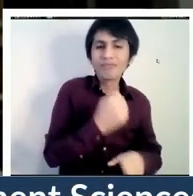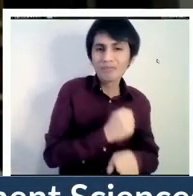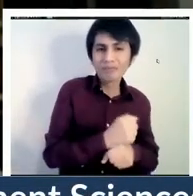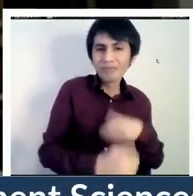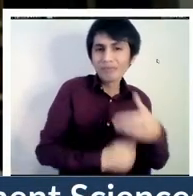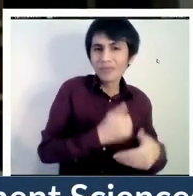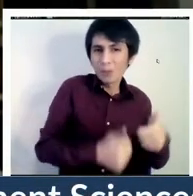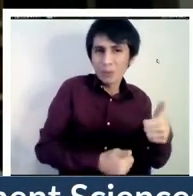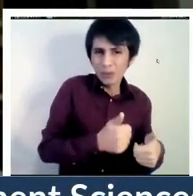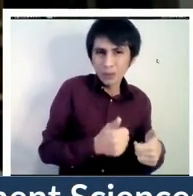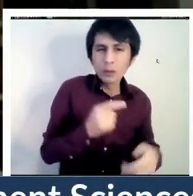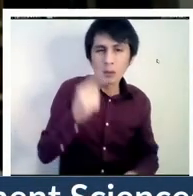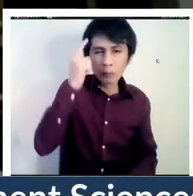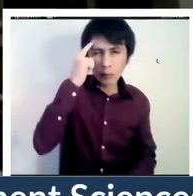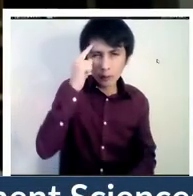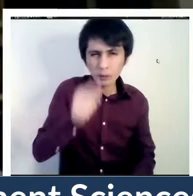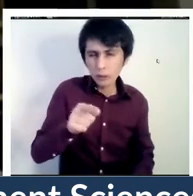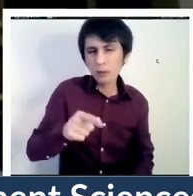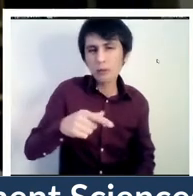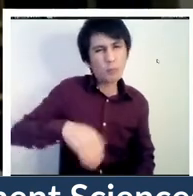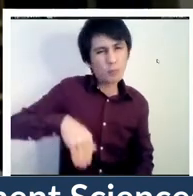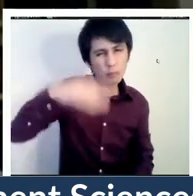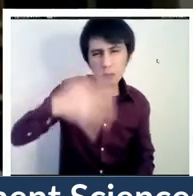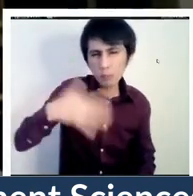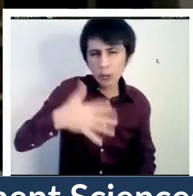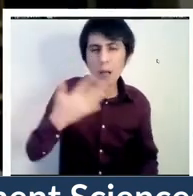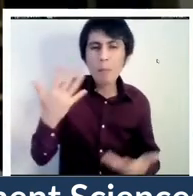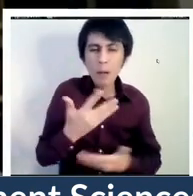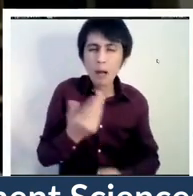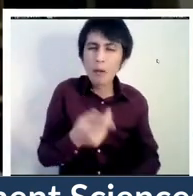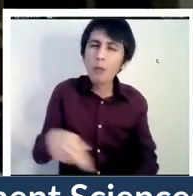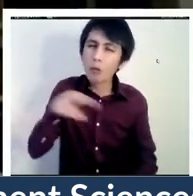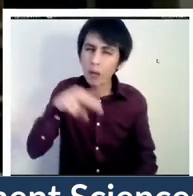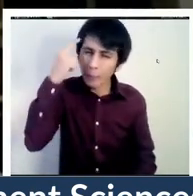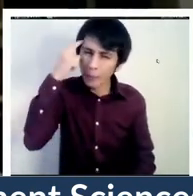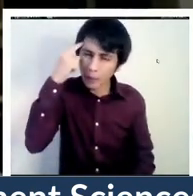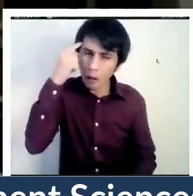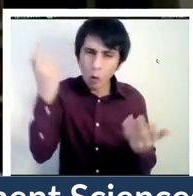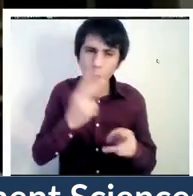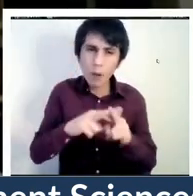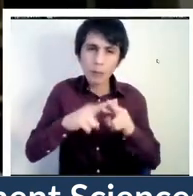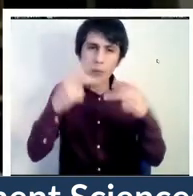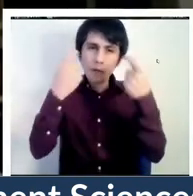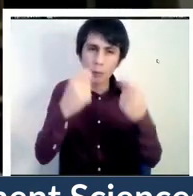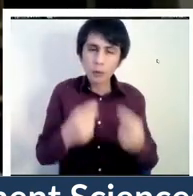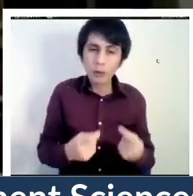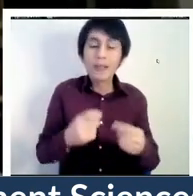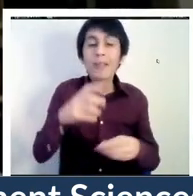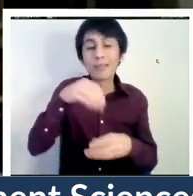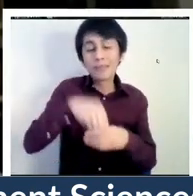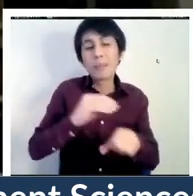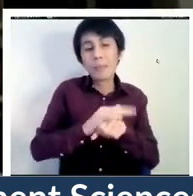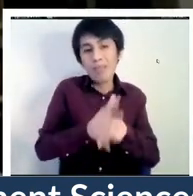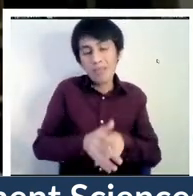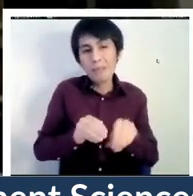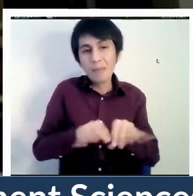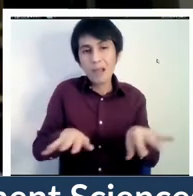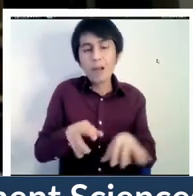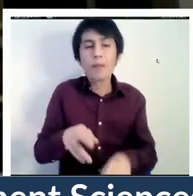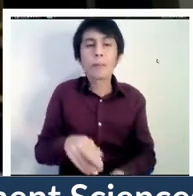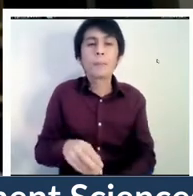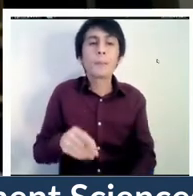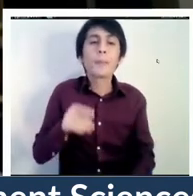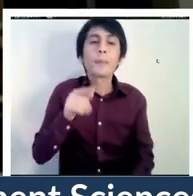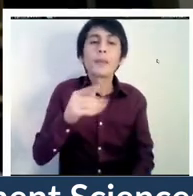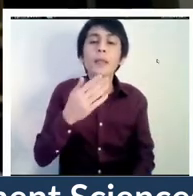para poder repensar las evaluaciones a través de la pandemia y volver a considerar las evaluaciones habla